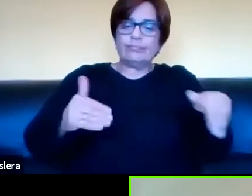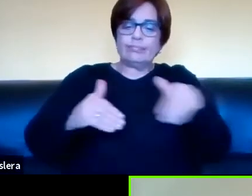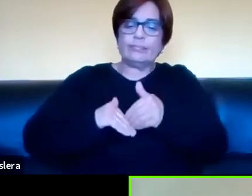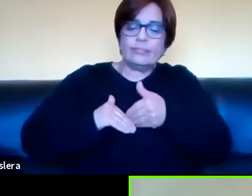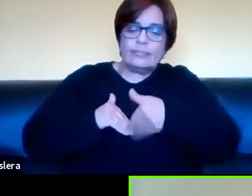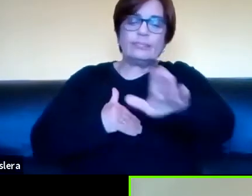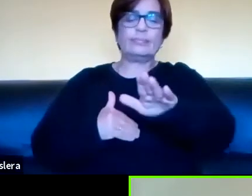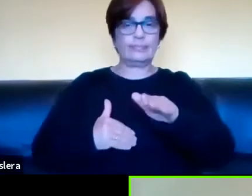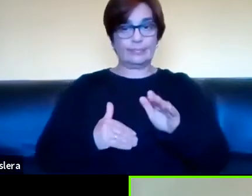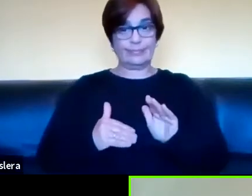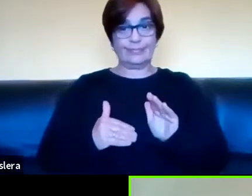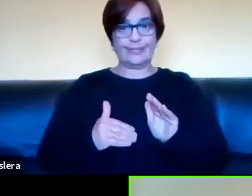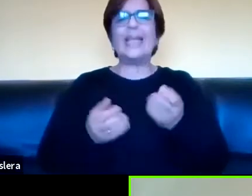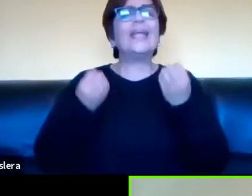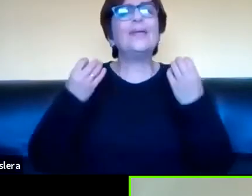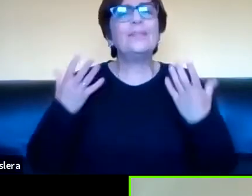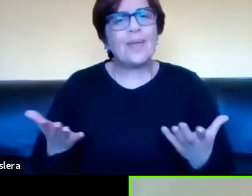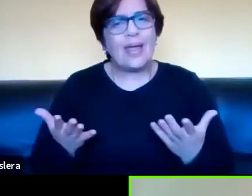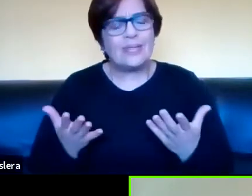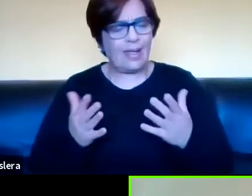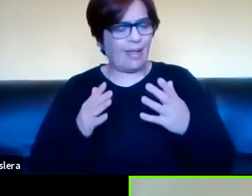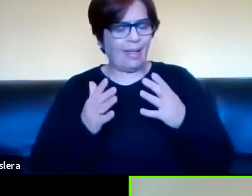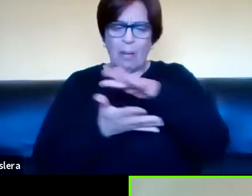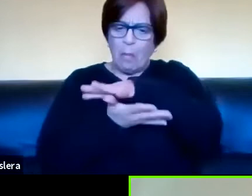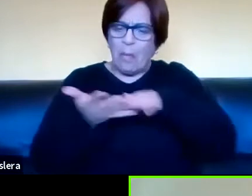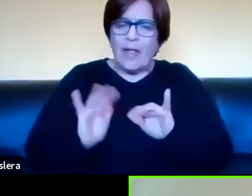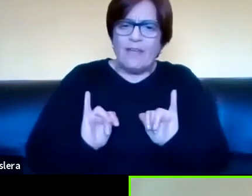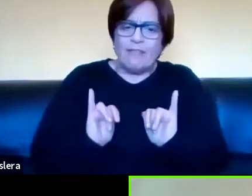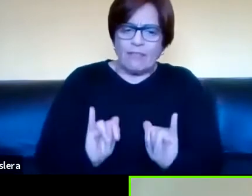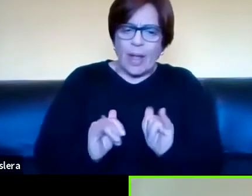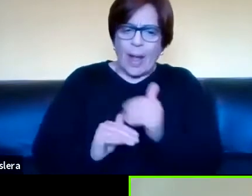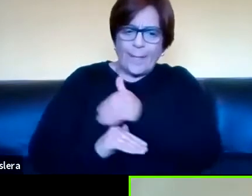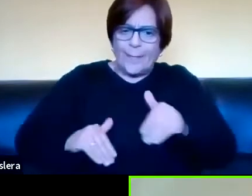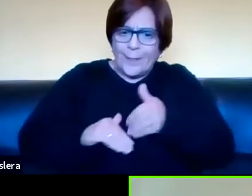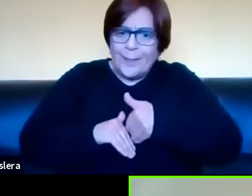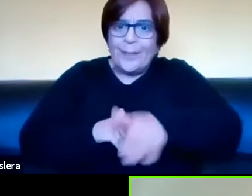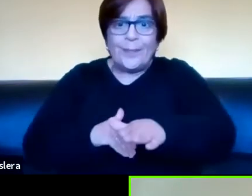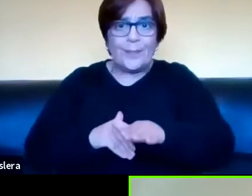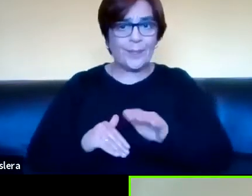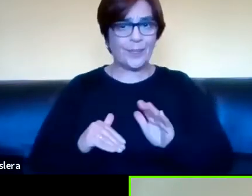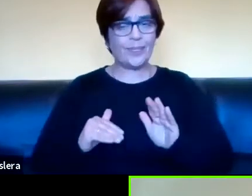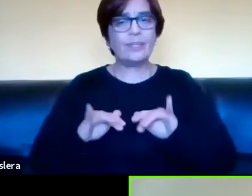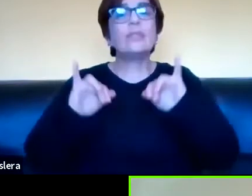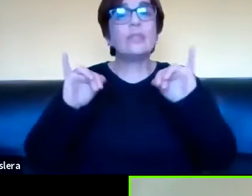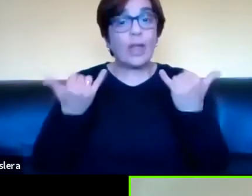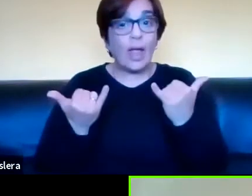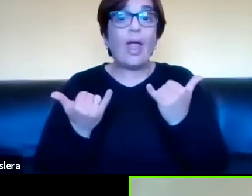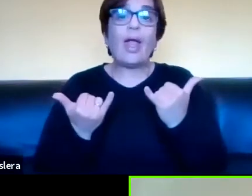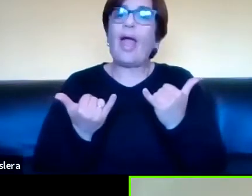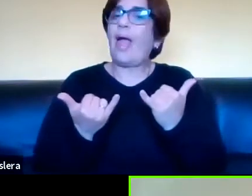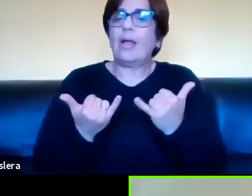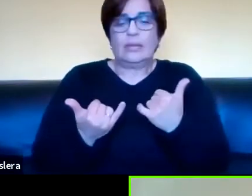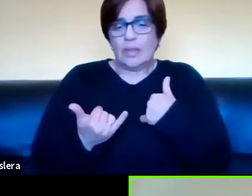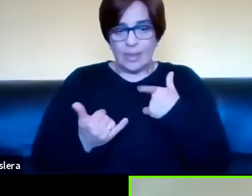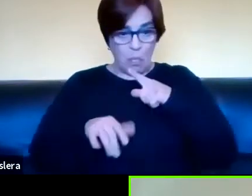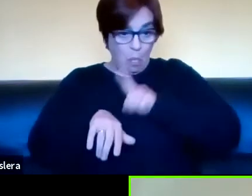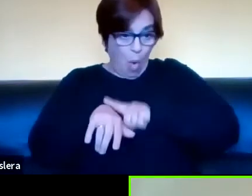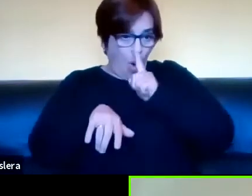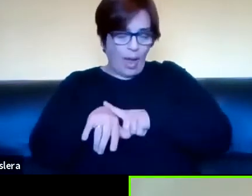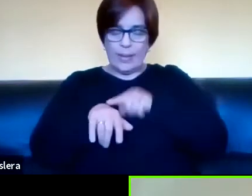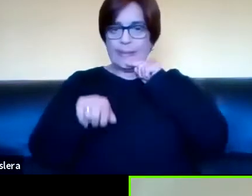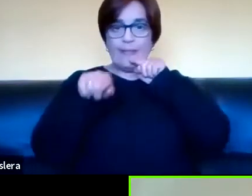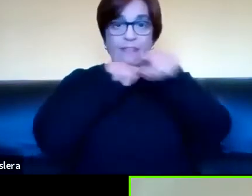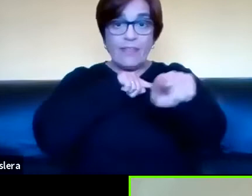¿Y qué ocurre cuando un texto permanece y se objetive? Lo que ocurre es que se separa del momento de denunciación.